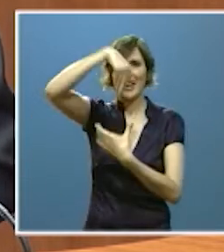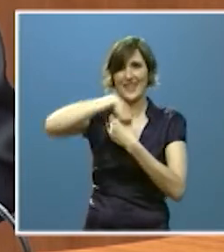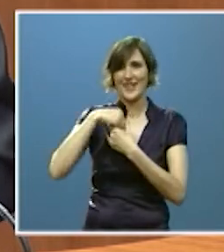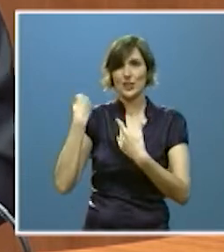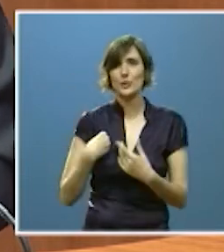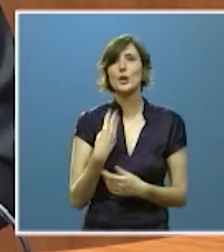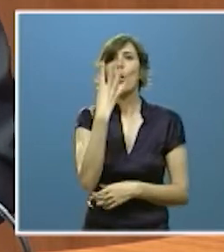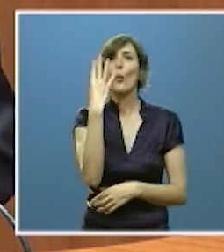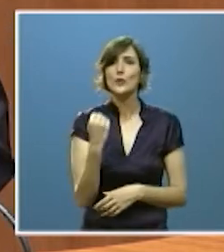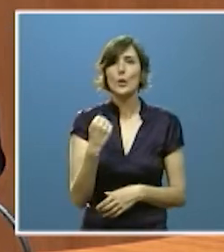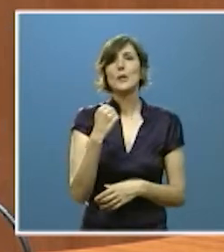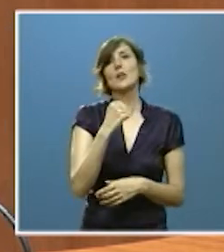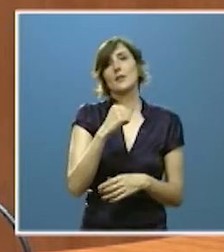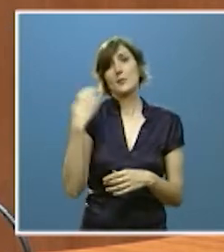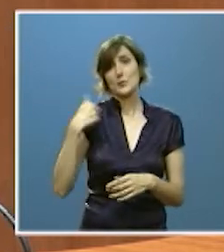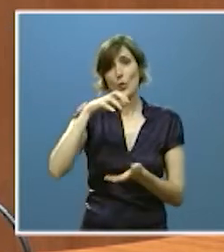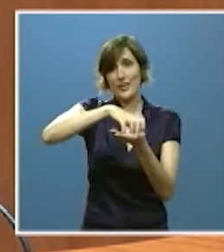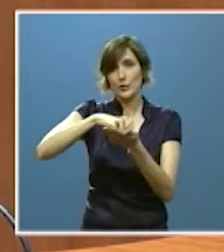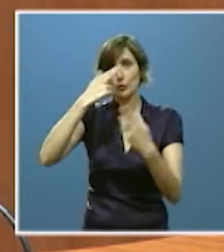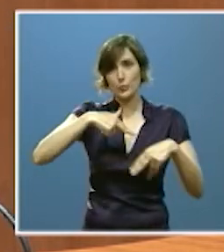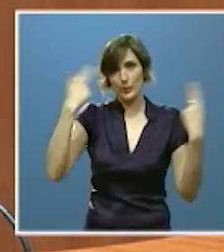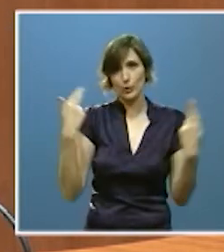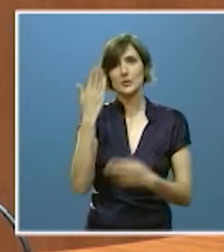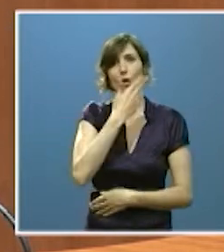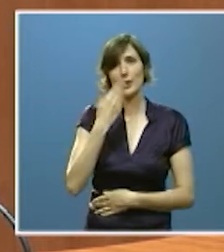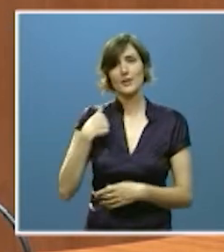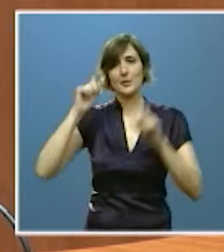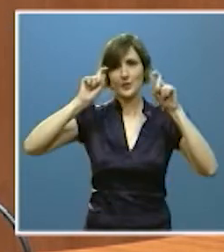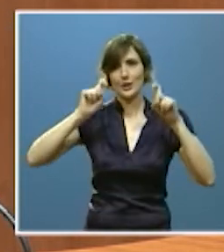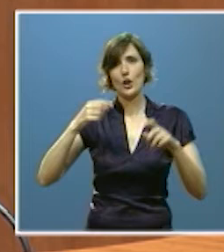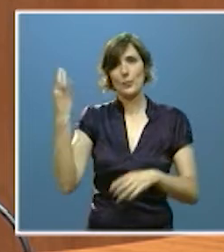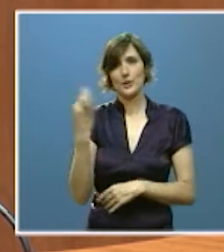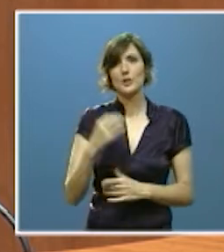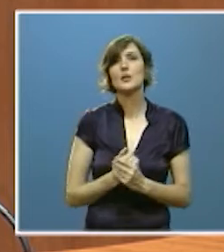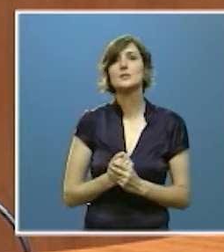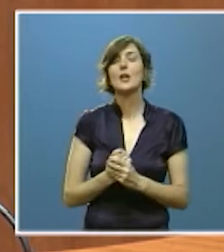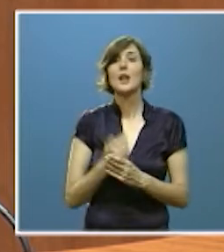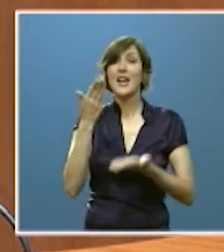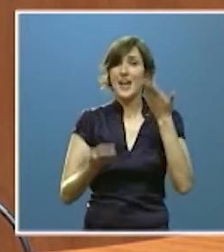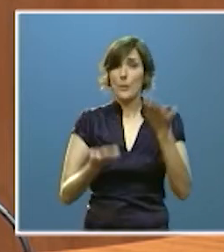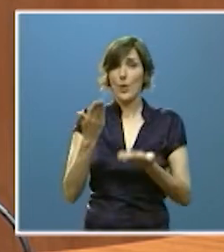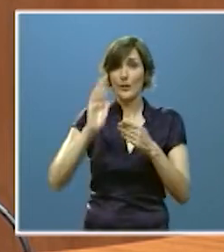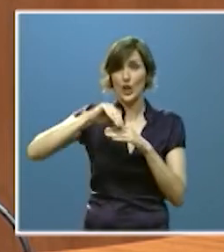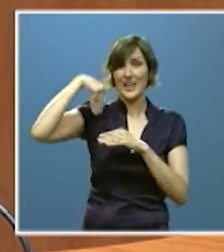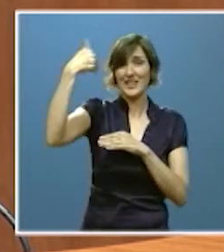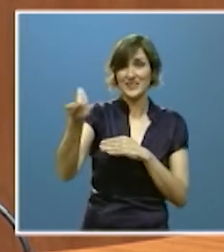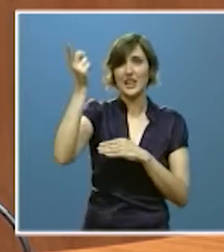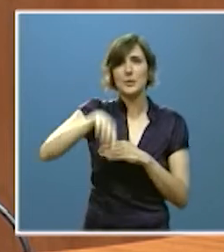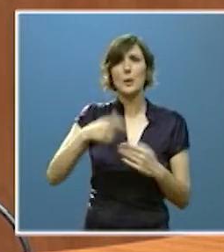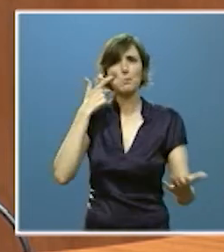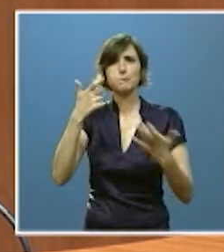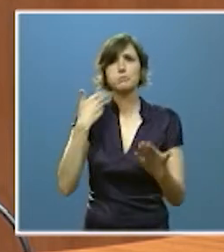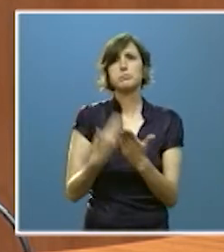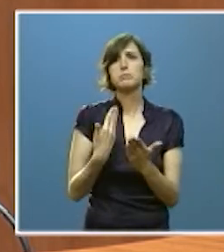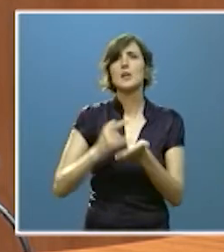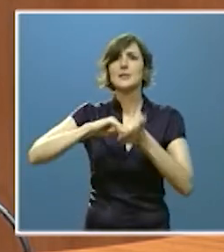públicos de nuestras enseñanzas obligatorias las evaluaciones externas destacan también que el sistema de Castilla